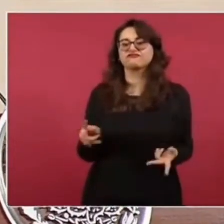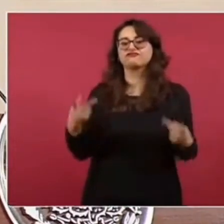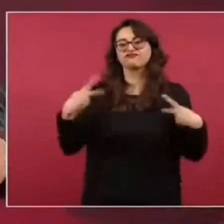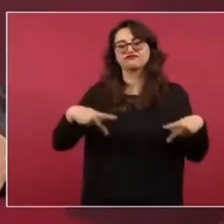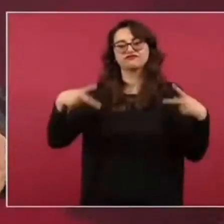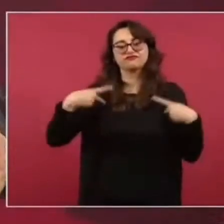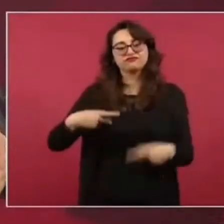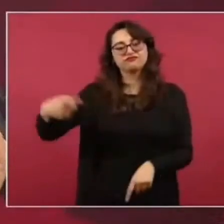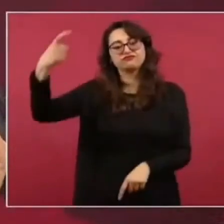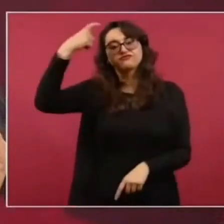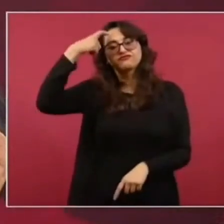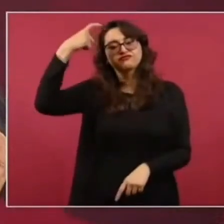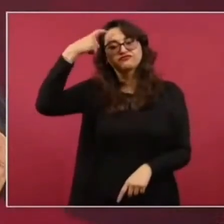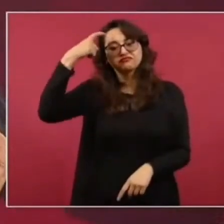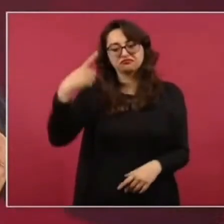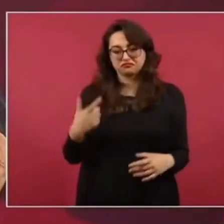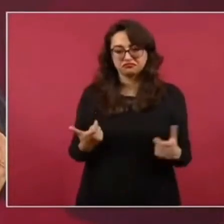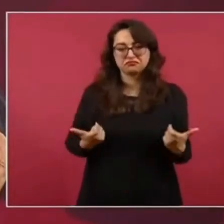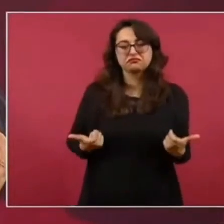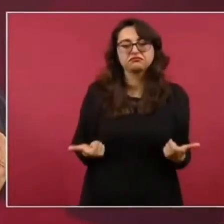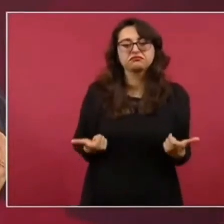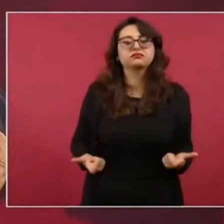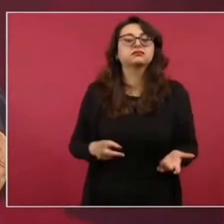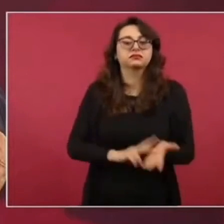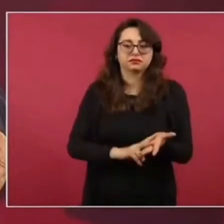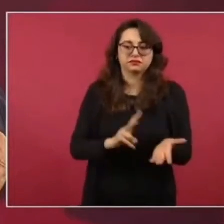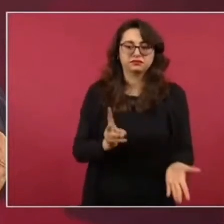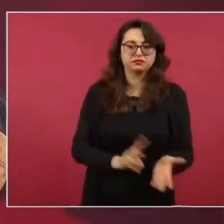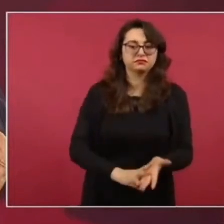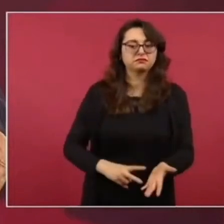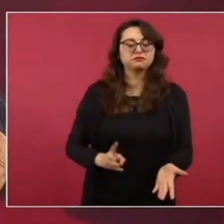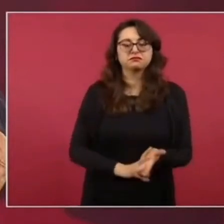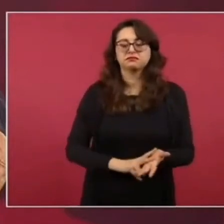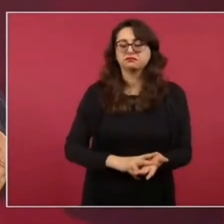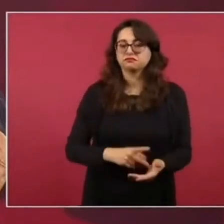cuánto vales, cuánto tienes,